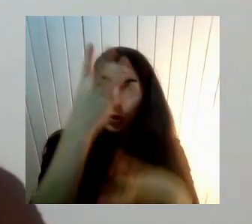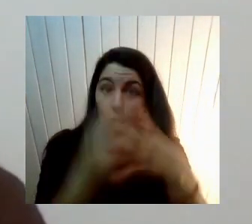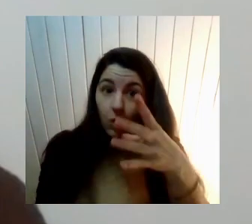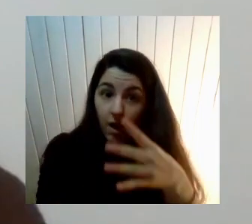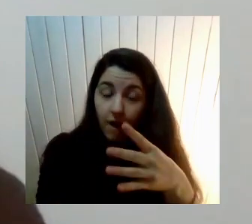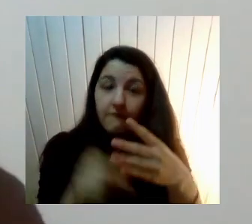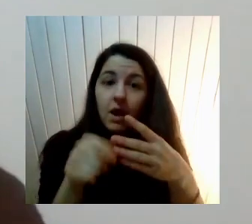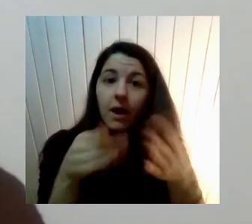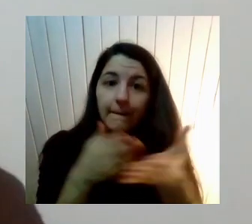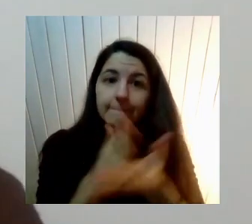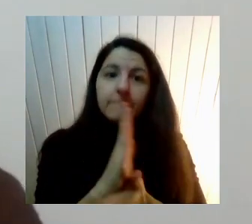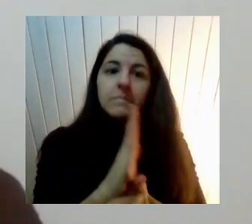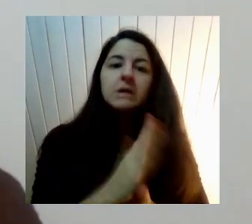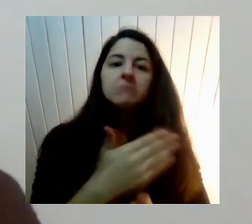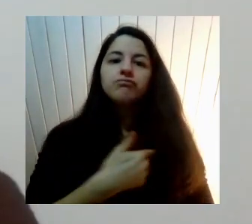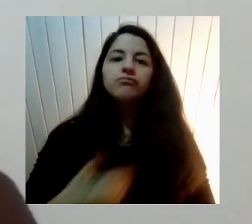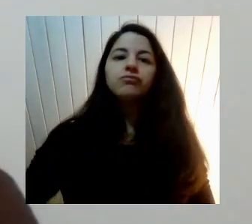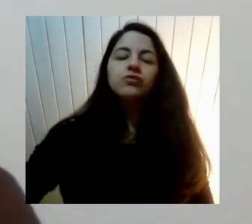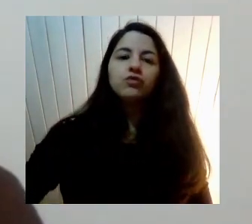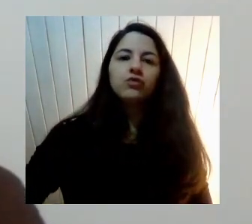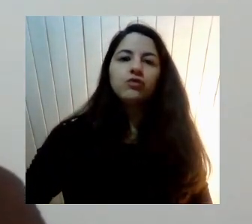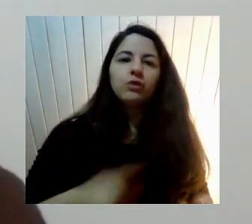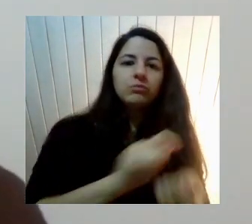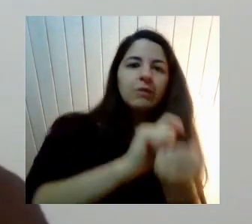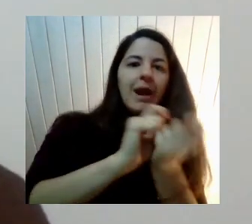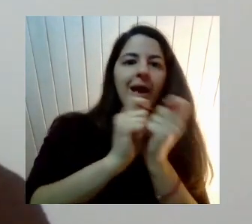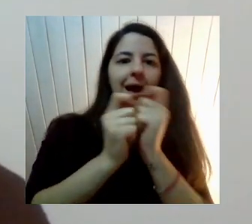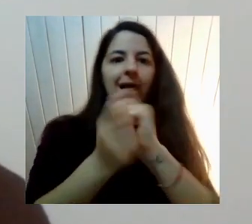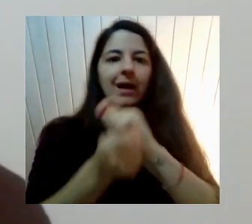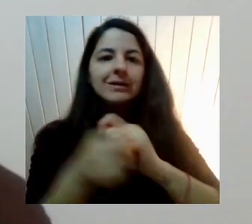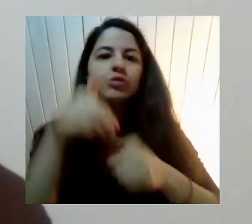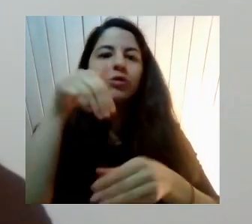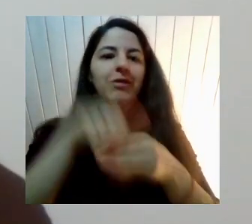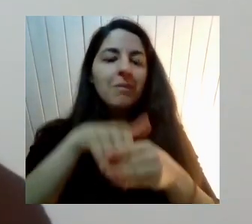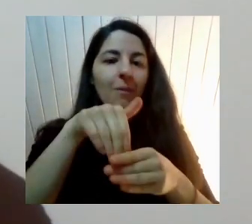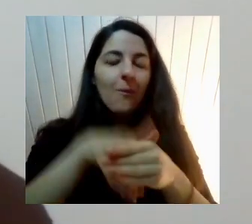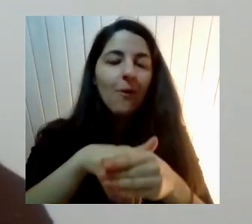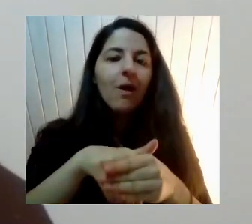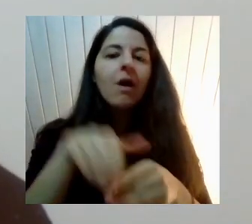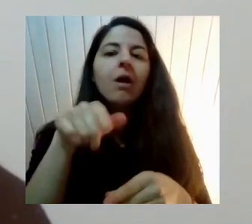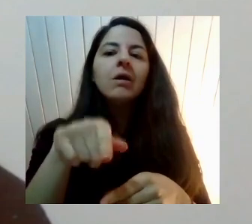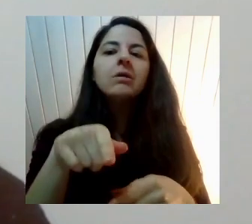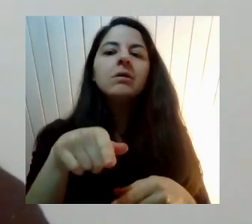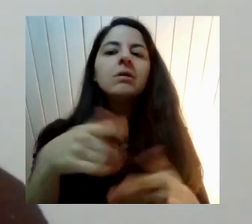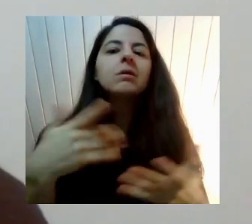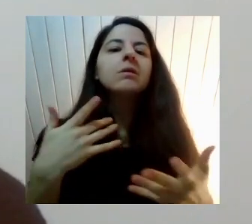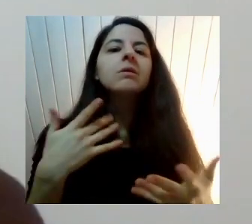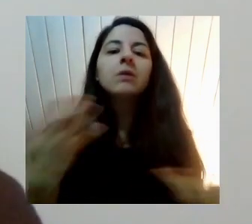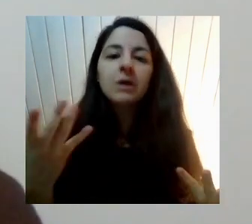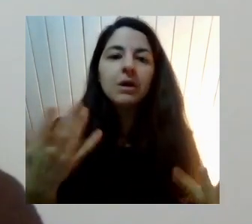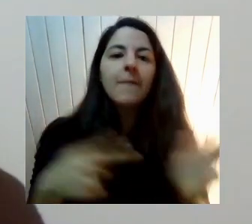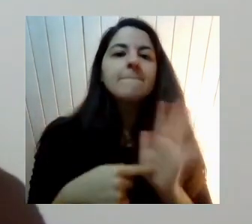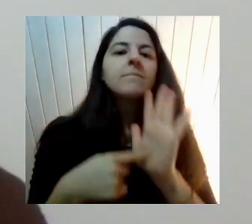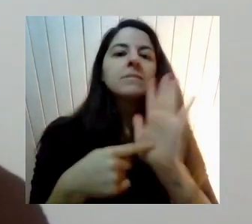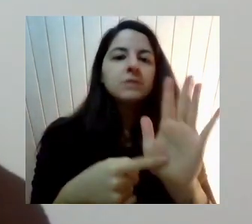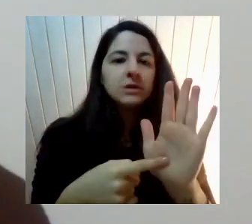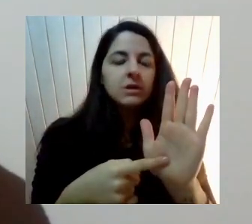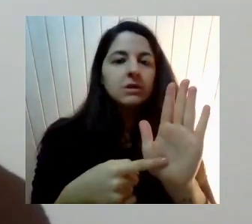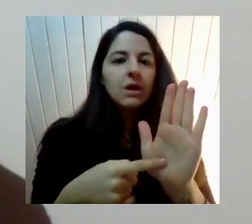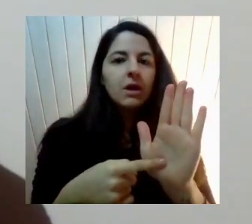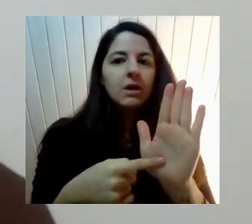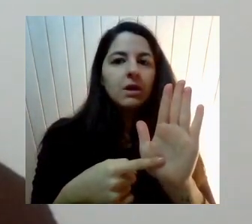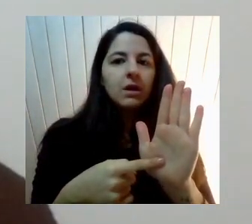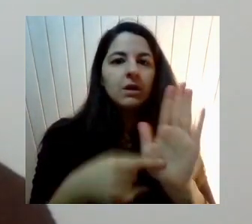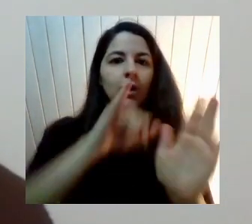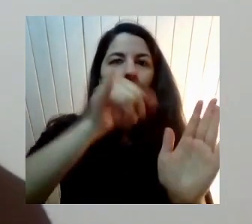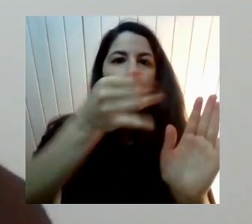concertación ¿Cierto? En esta transición A la democracia Y lo primero Que se presenta Fueron una jornada De educación sexual Y afectiva Que se llama Jocas